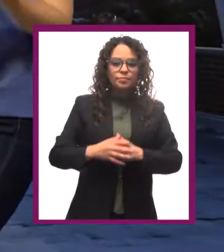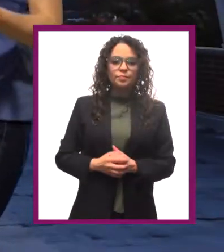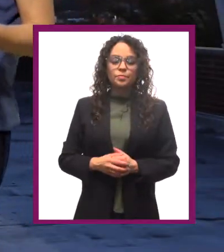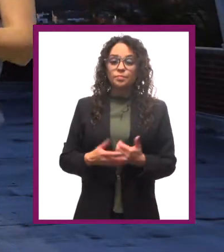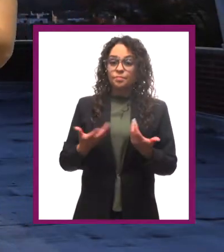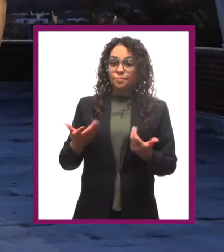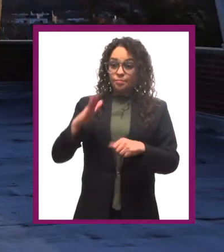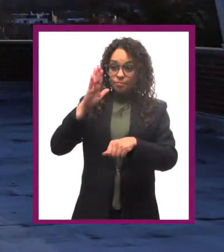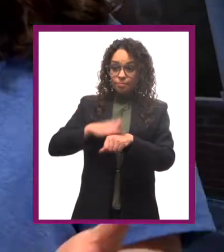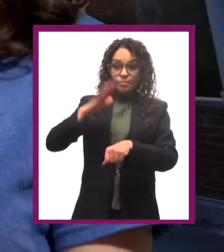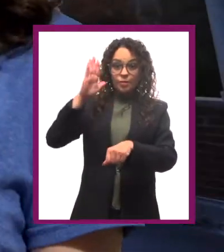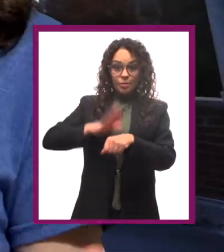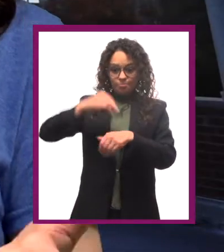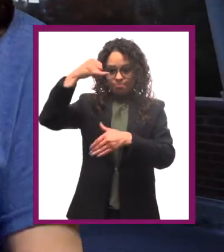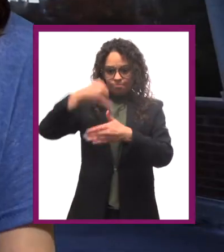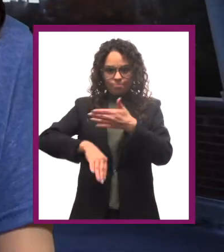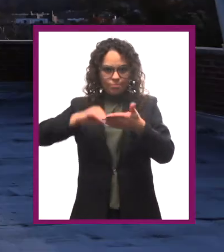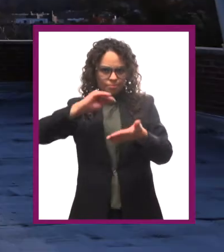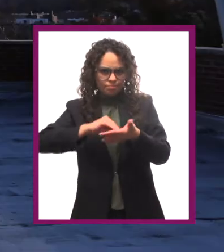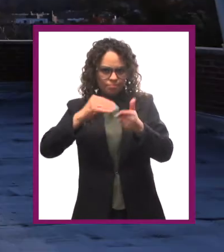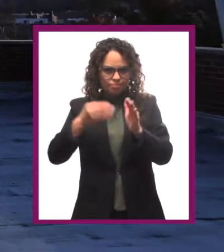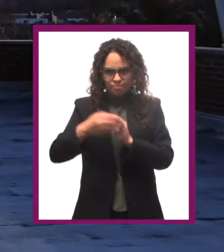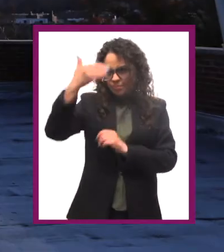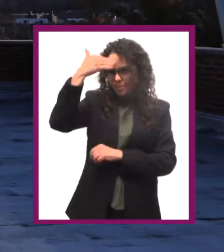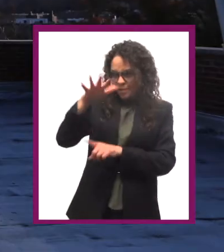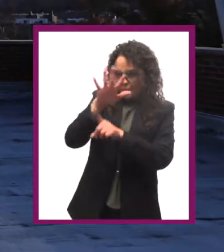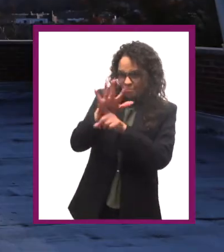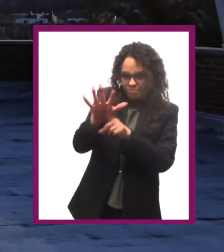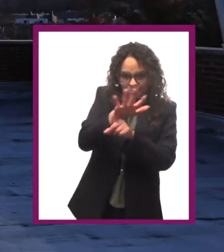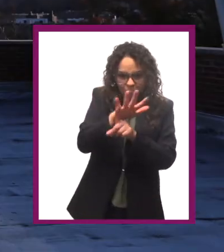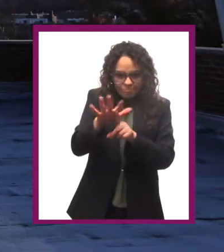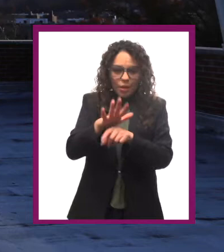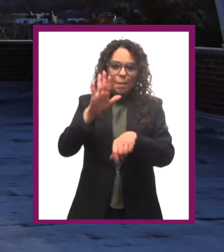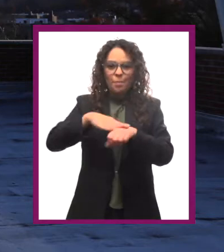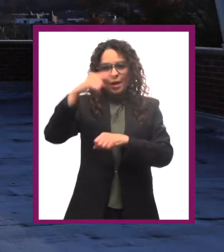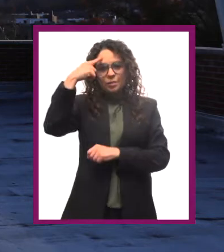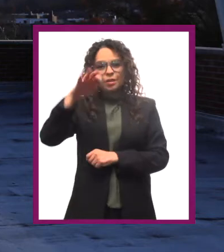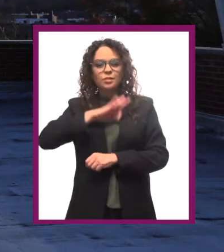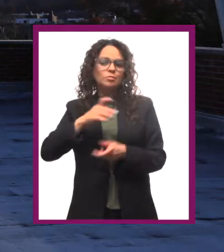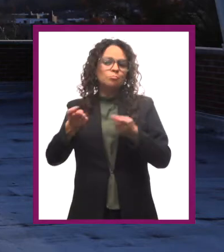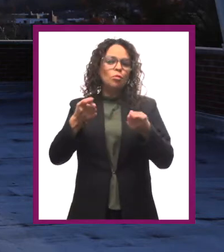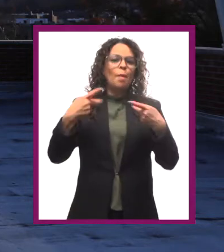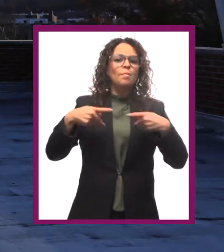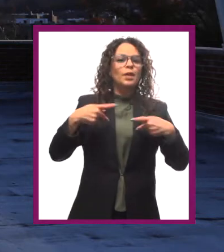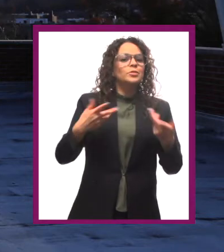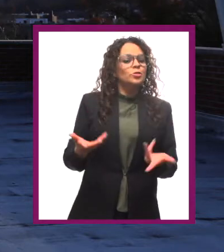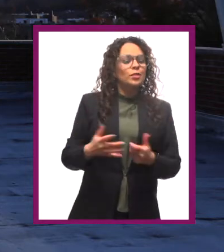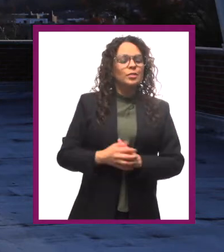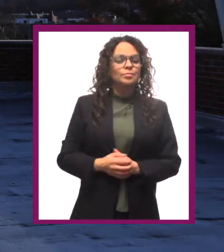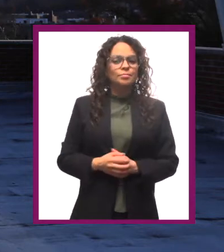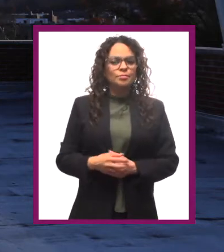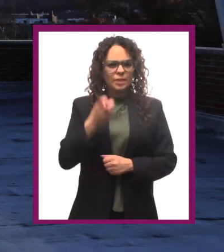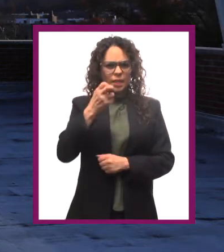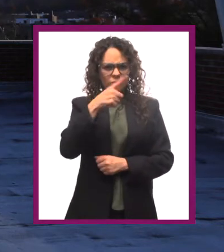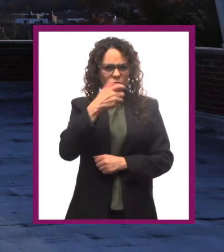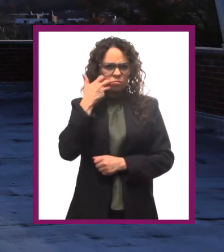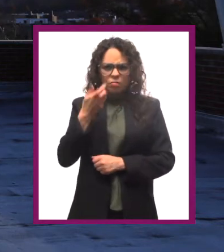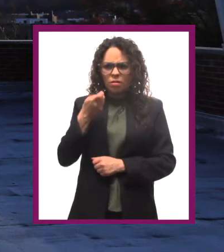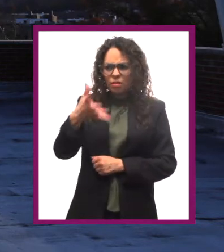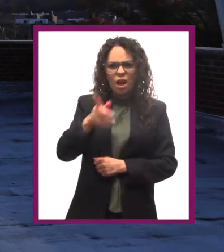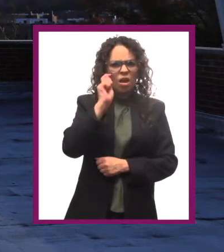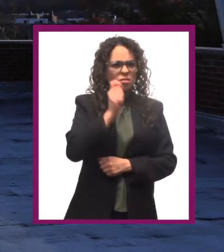Mientras más conoces las estrategias de persuasión, más fácil es convencer a alguien de lo que quieres. ¿Y no llamarías a eso más bien